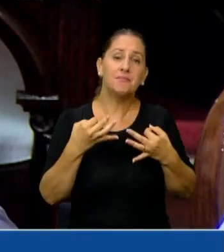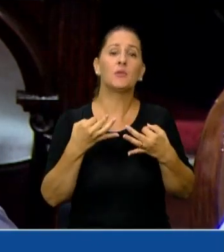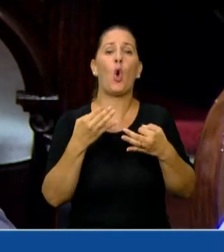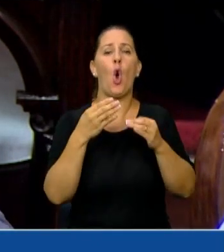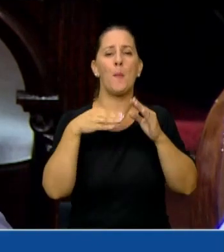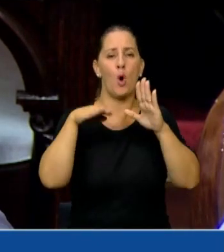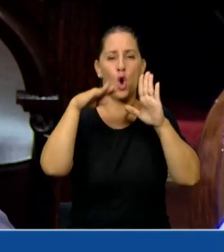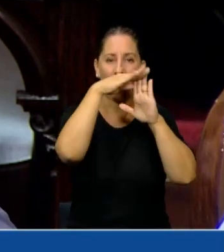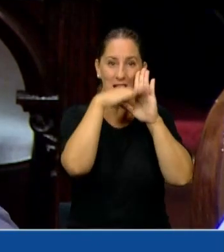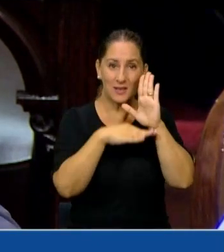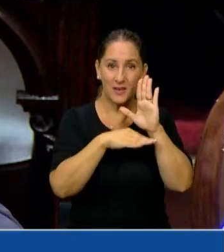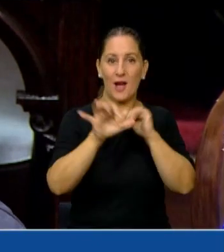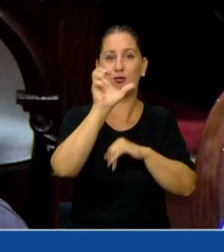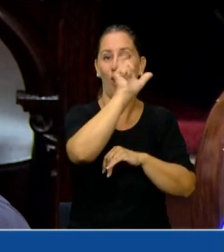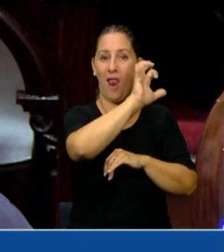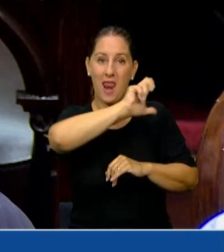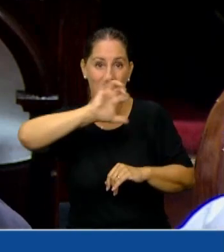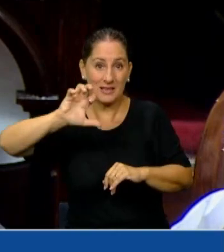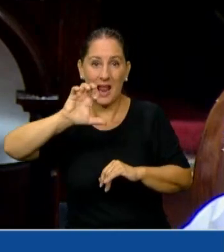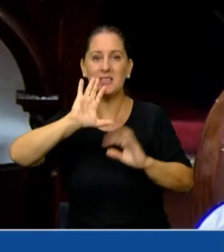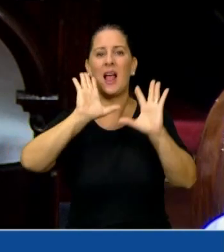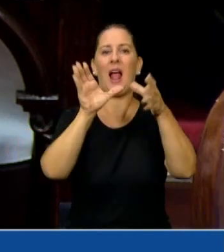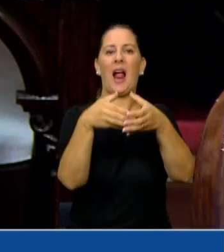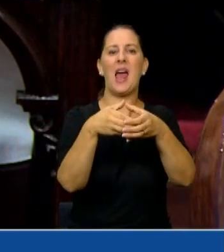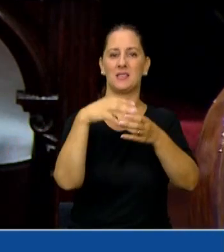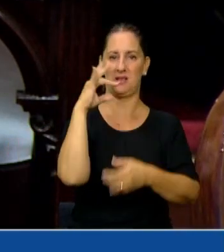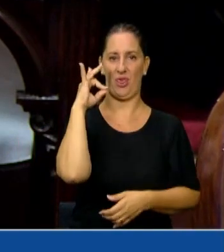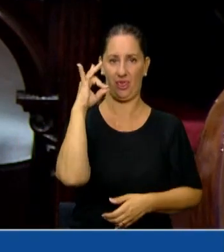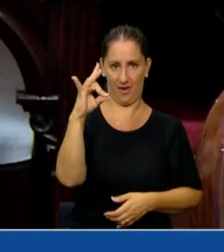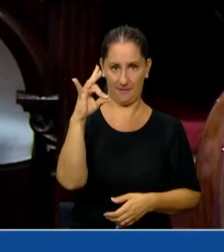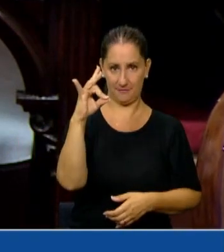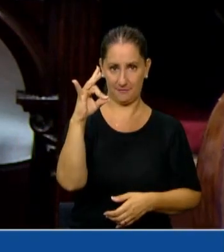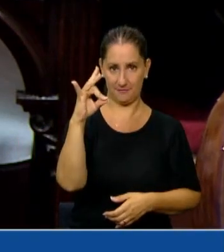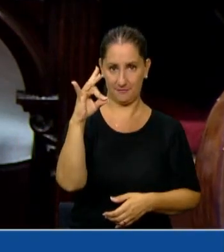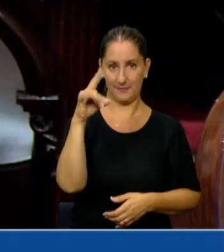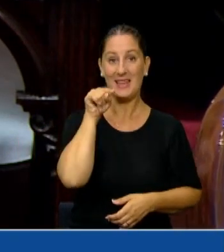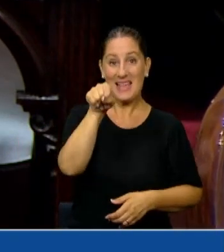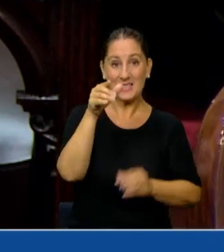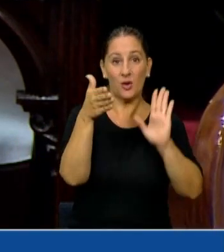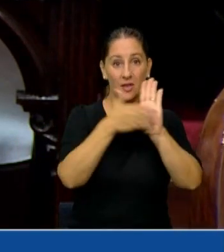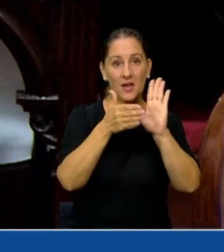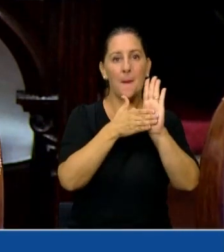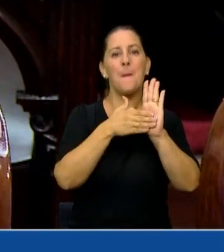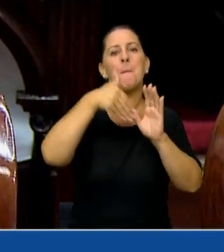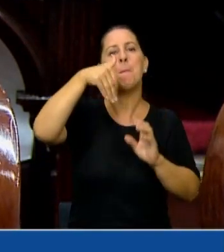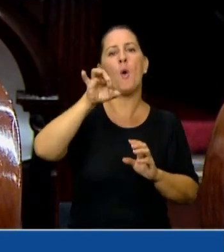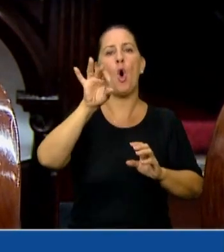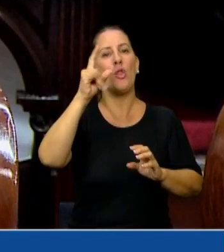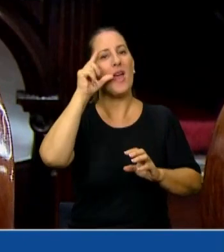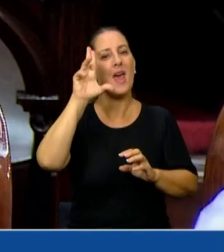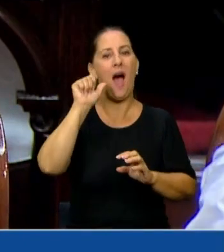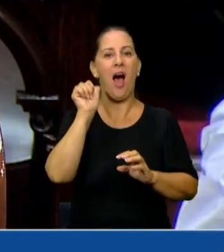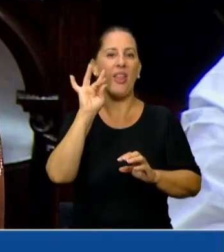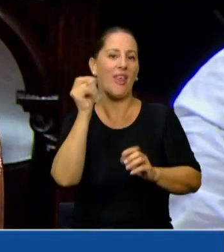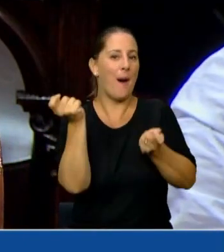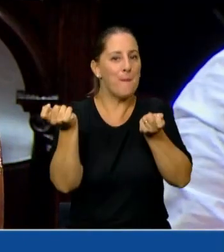la clasificación de letras clase D, que es evidencia moderada, se clasifica